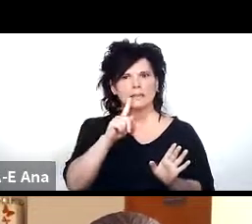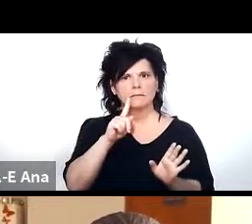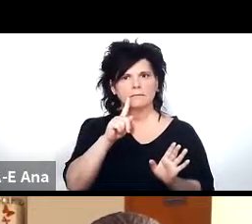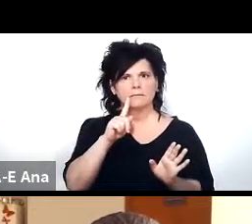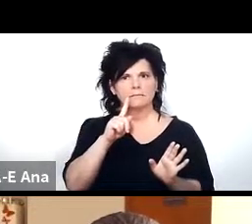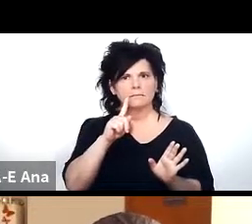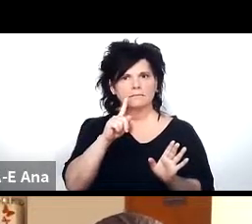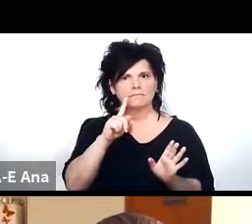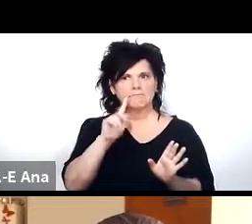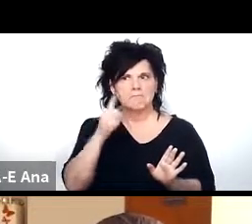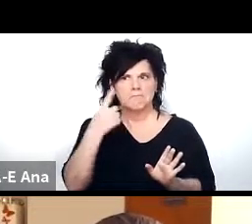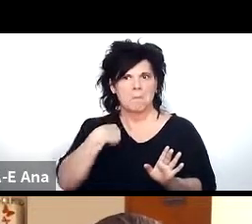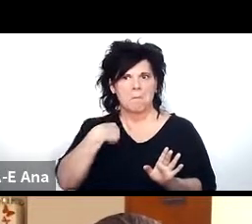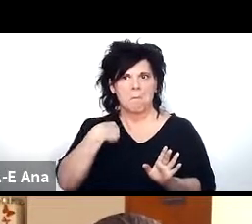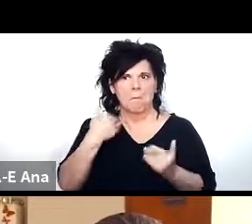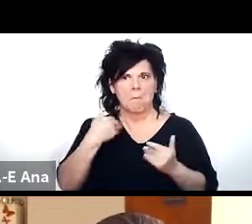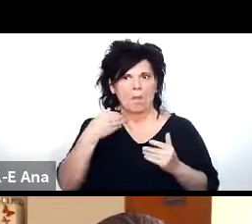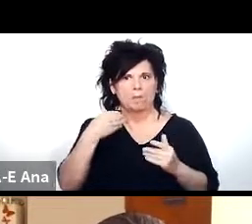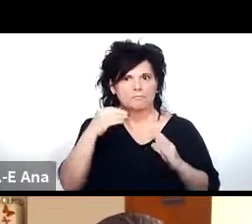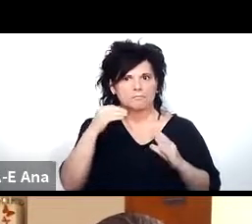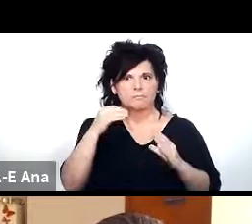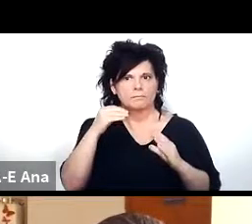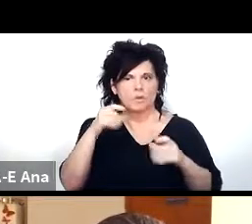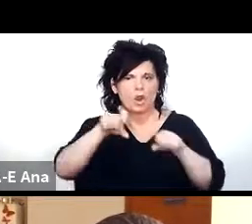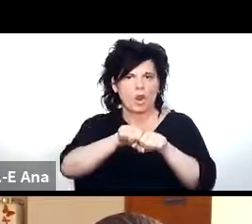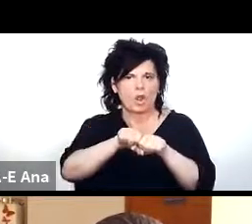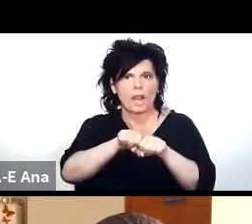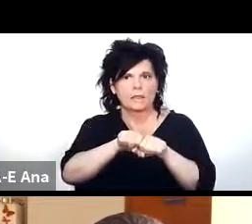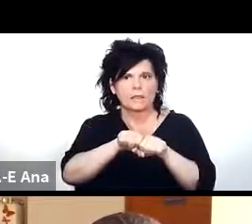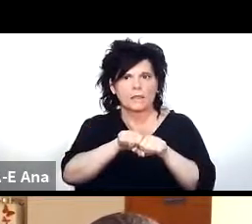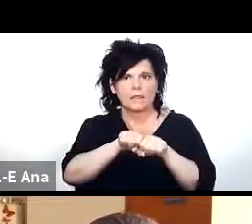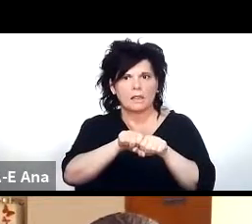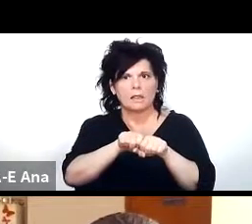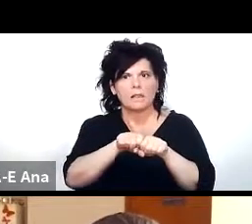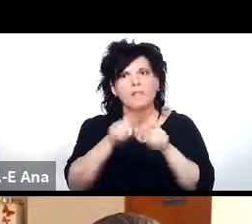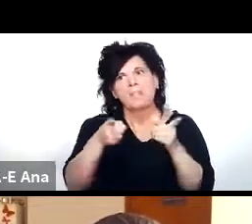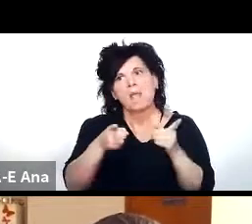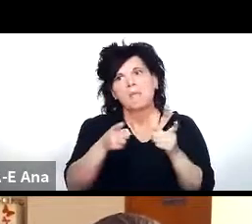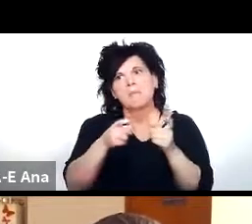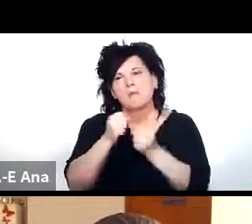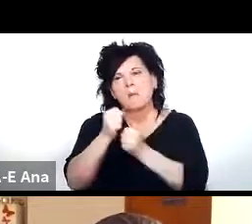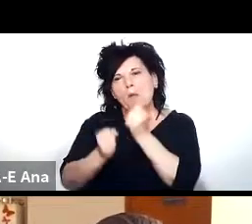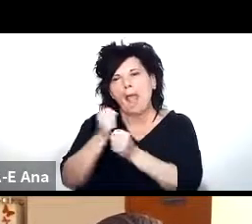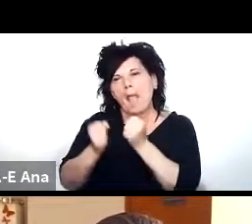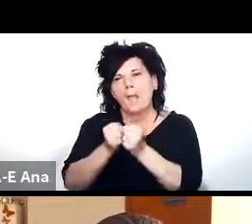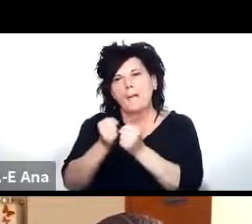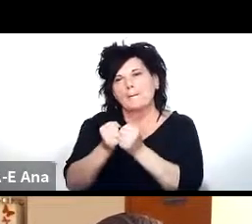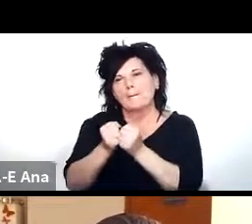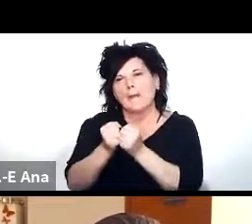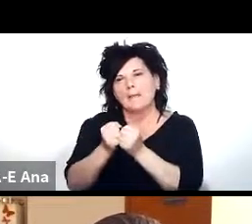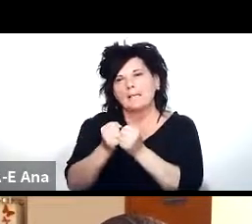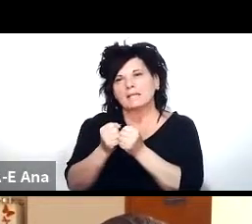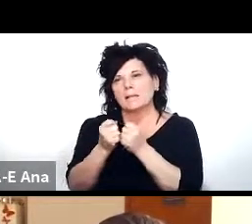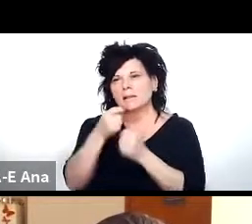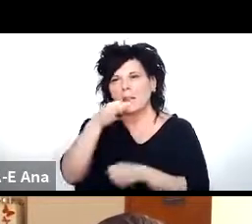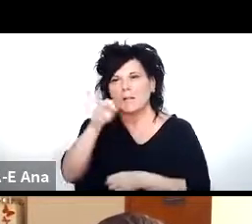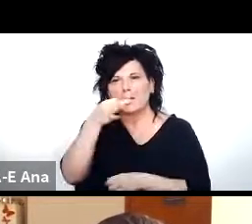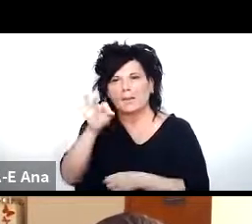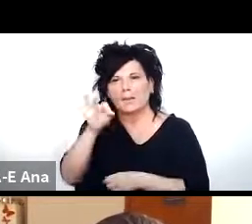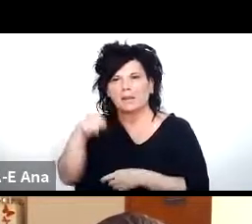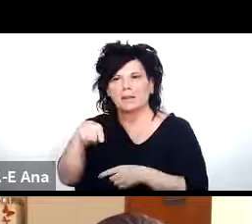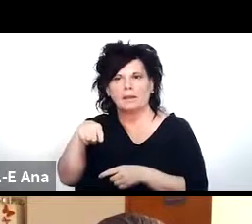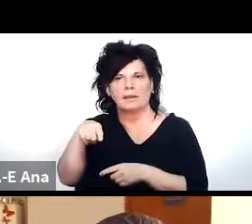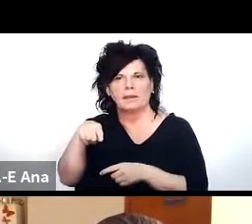una cadena de distintos por así decirlo revendedores de ese satélite porque ARSAT finalmente quiere seguir